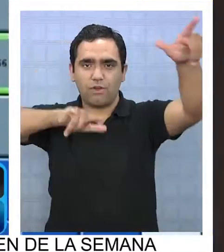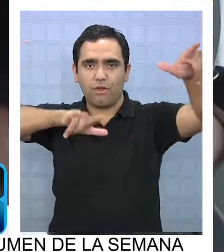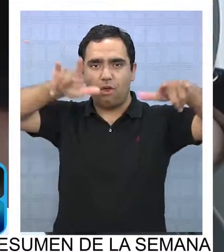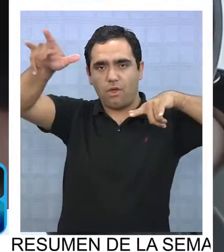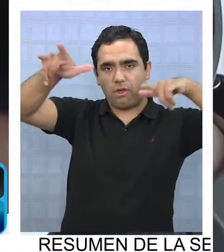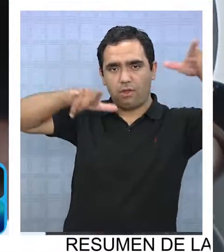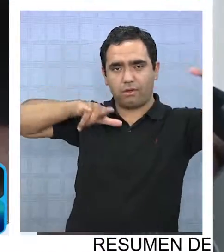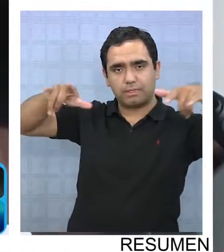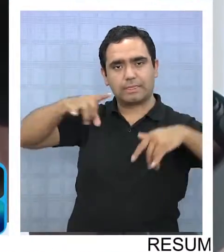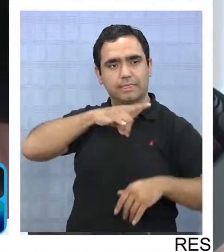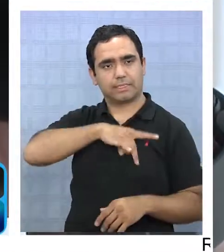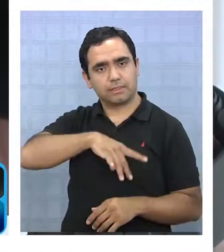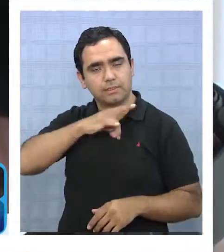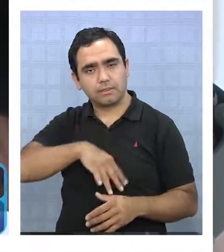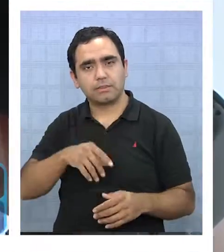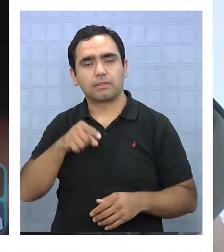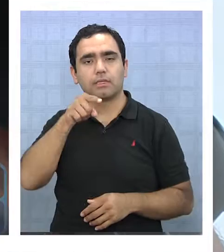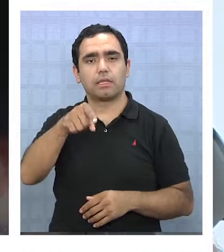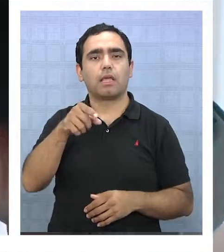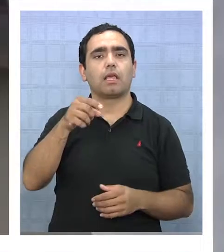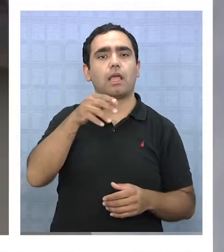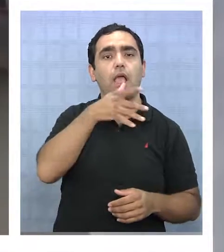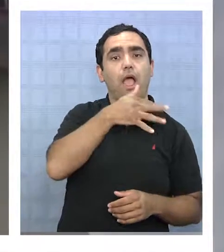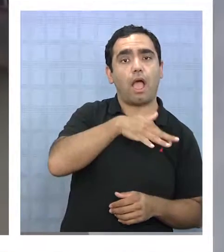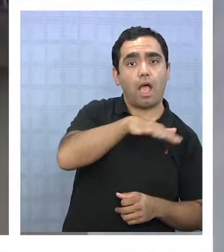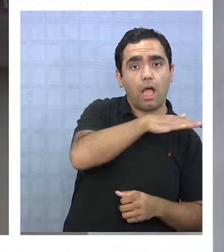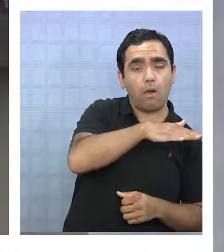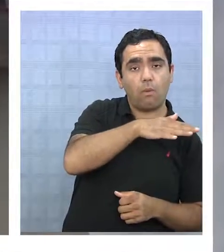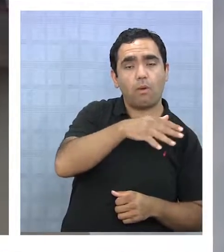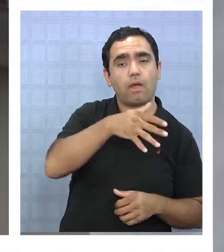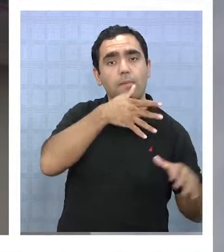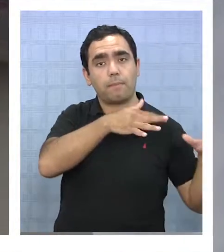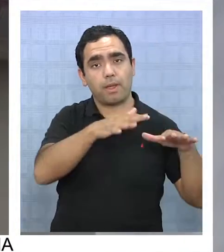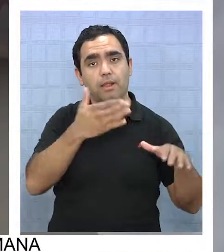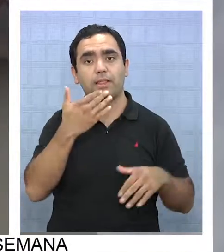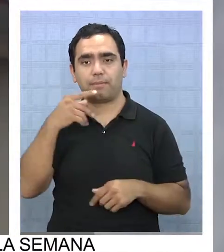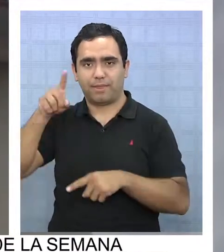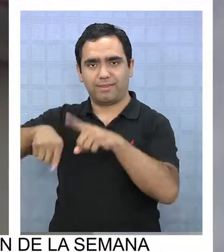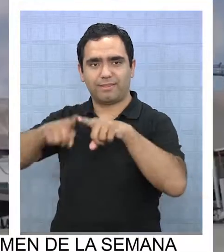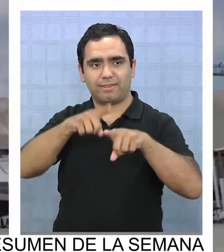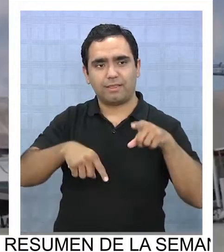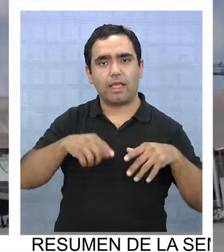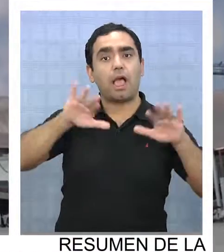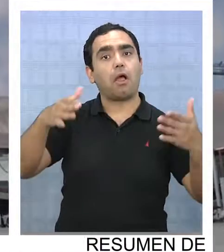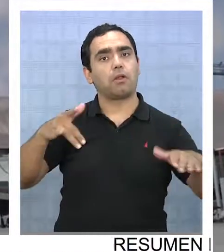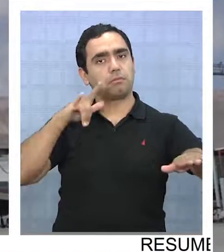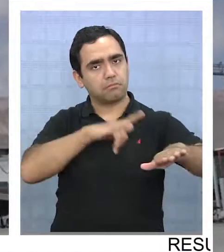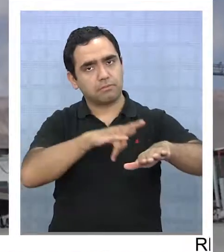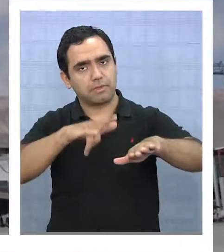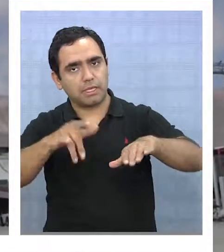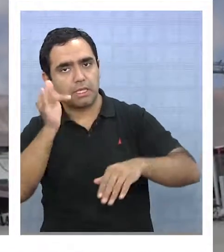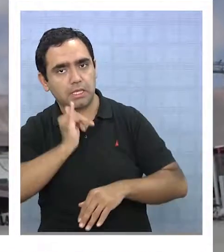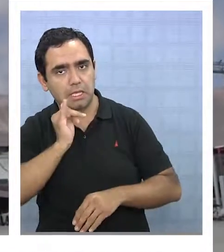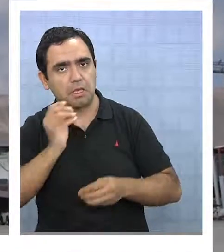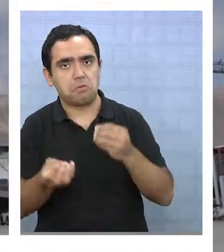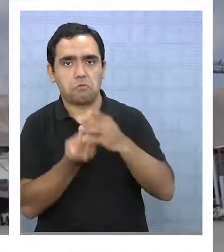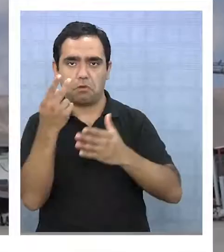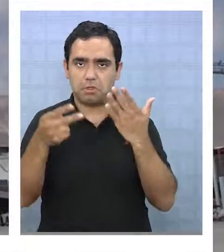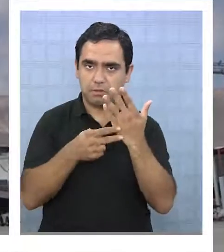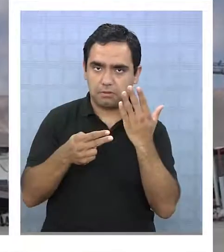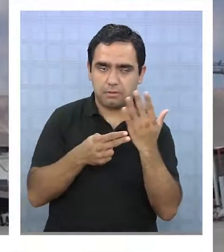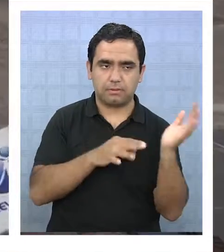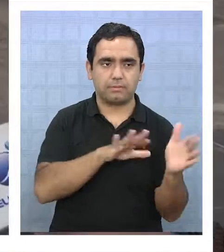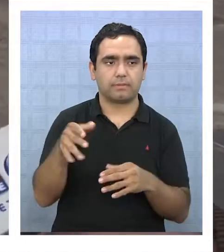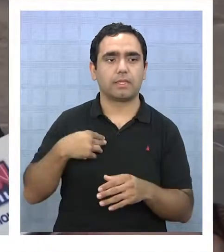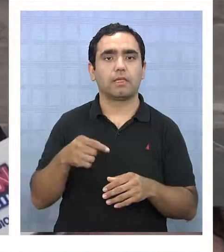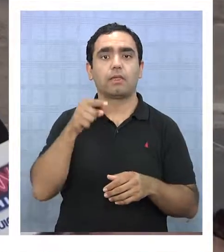surcan el espacio aéreo chileno, tanto continental como oceánico, está equipado el aeropuerto de Iquique. Pasamos de,